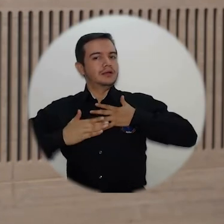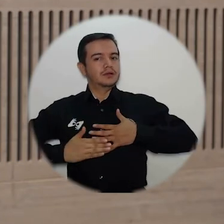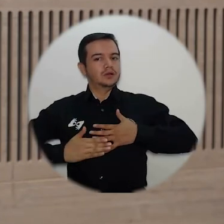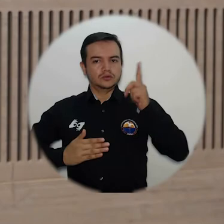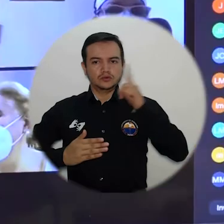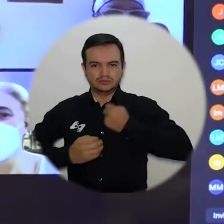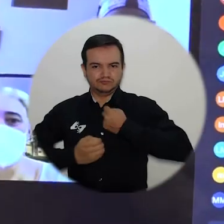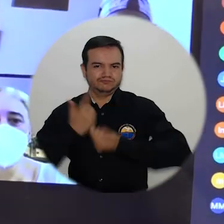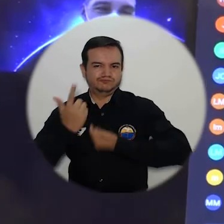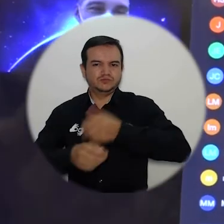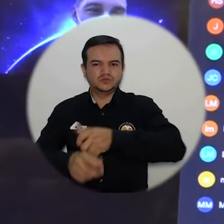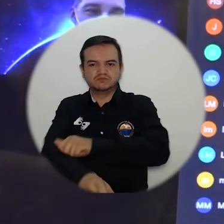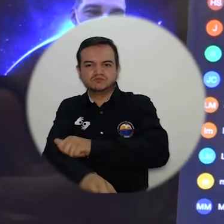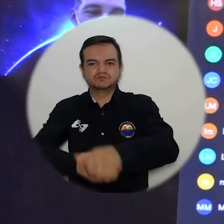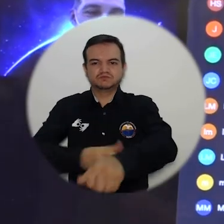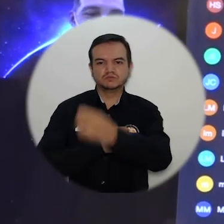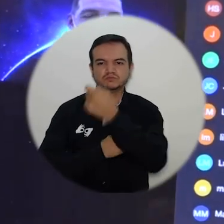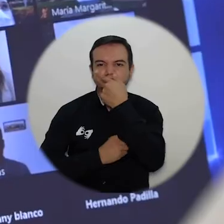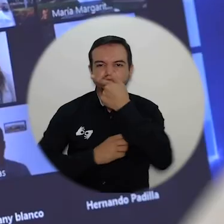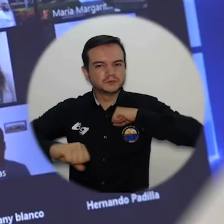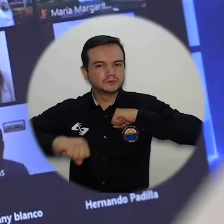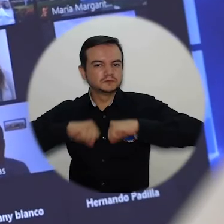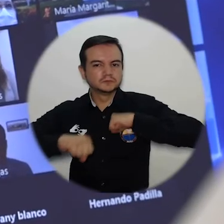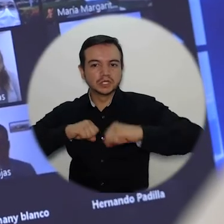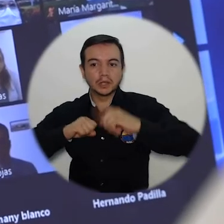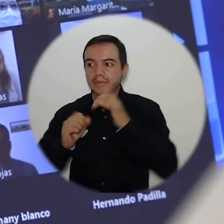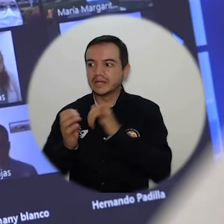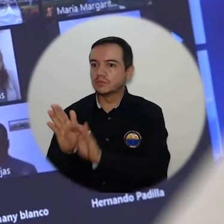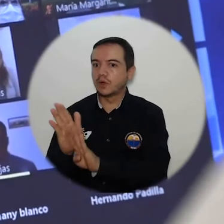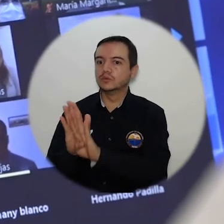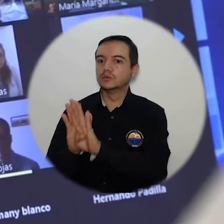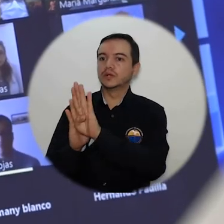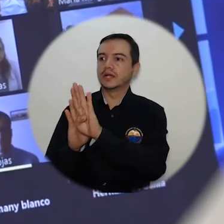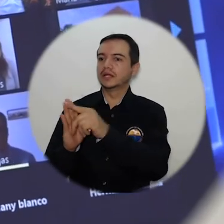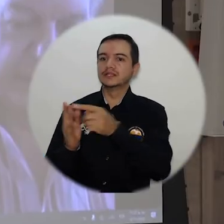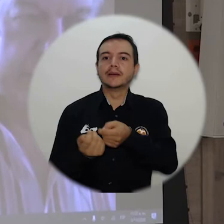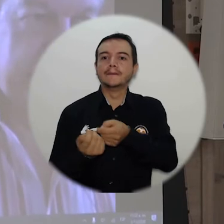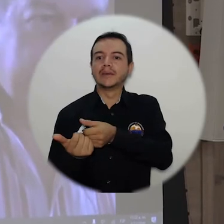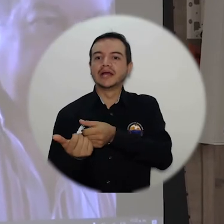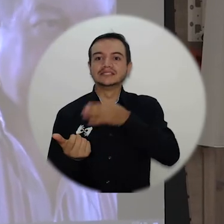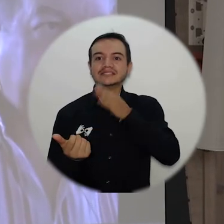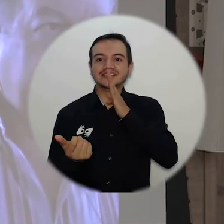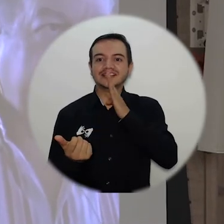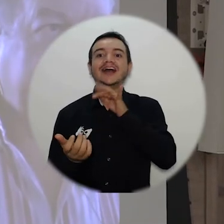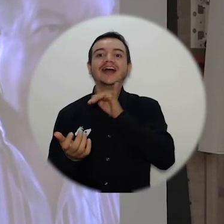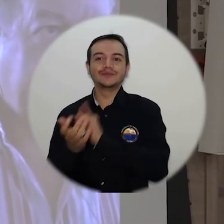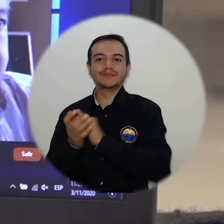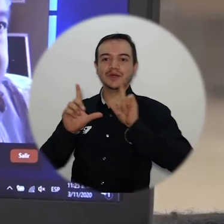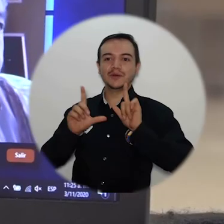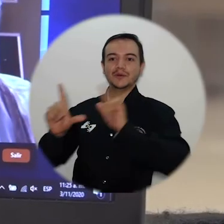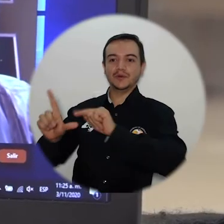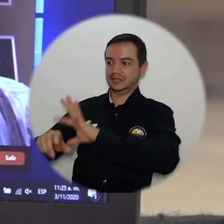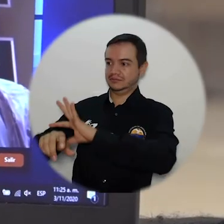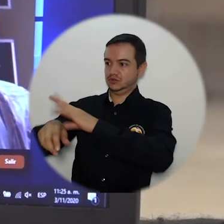al territorio. Durante tres días los pares académicos se reunieron con estudiantes, docentes, egresados, directivos y empleadores en